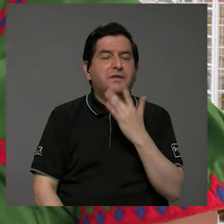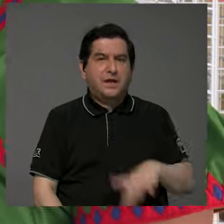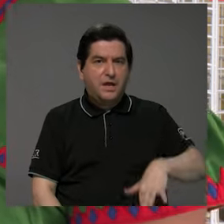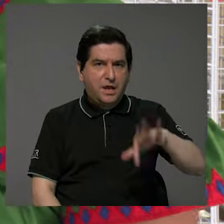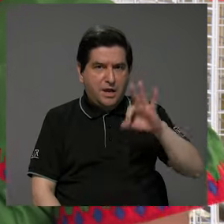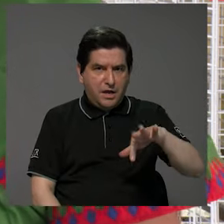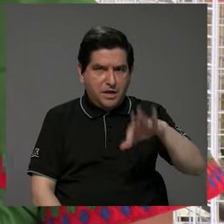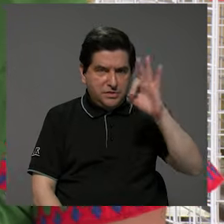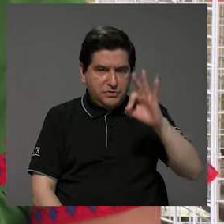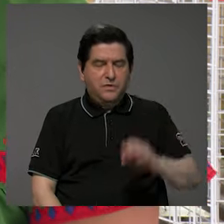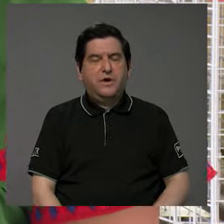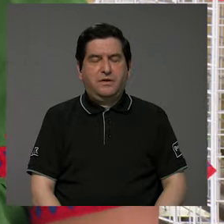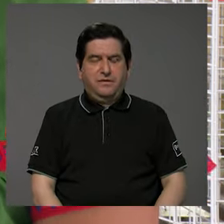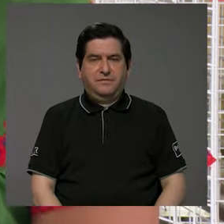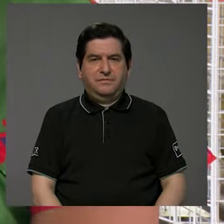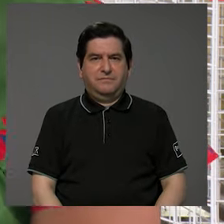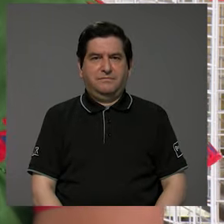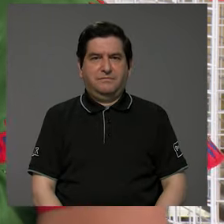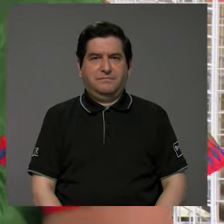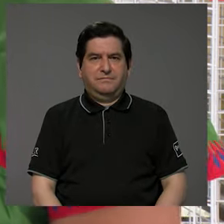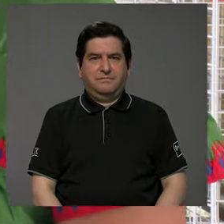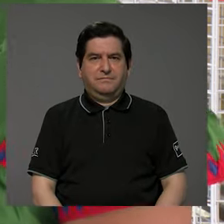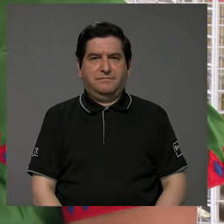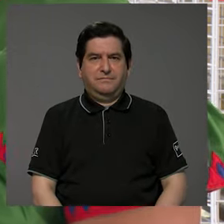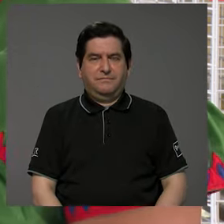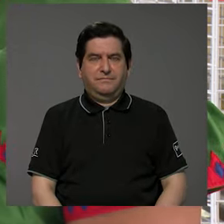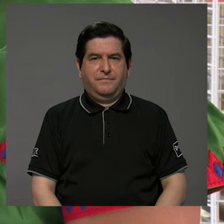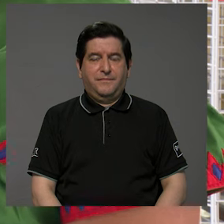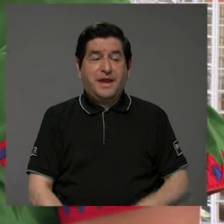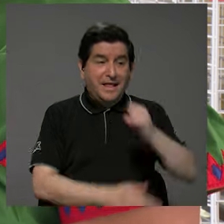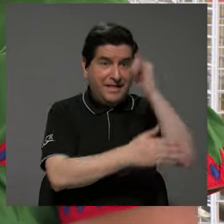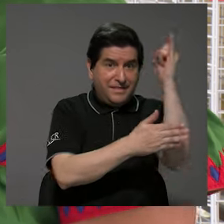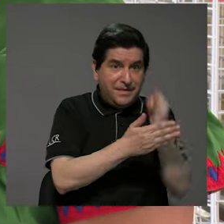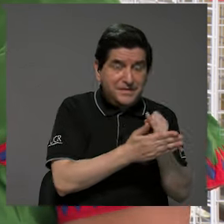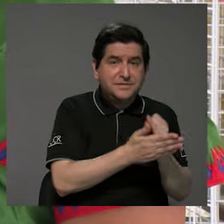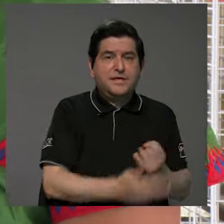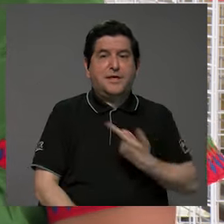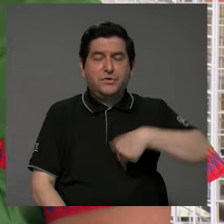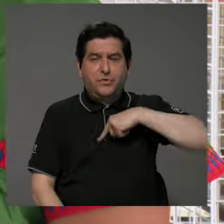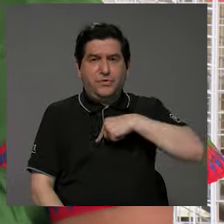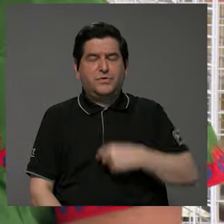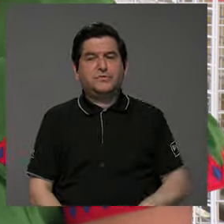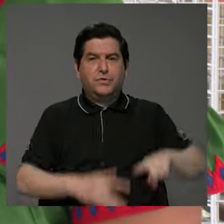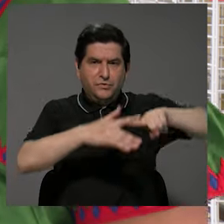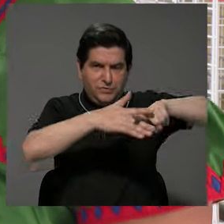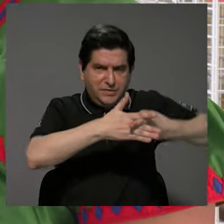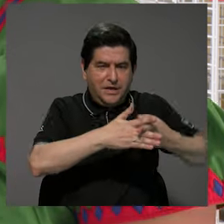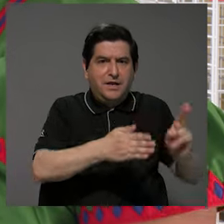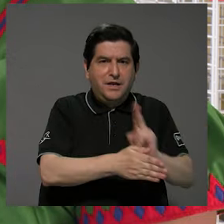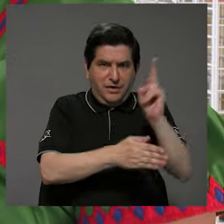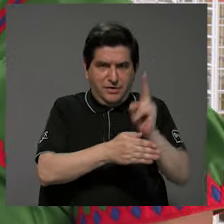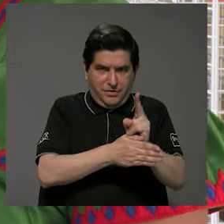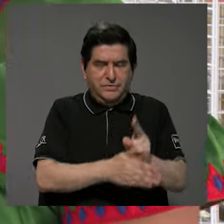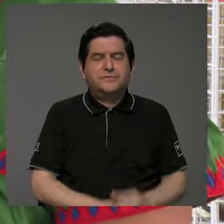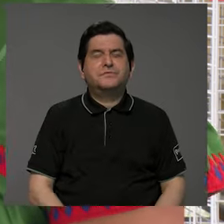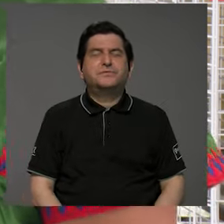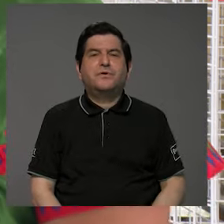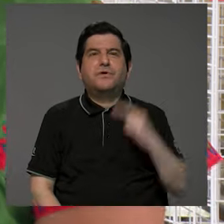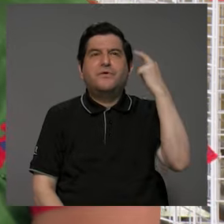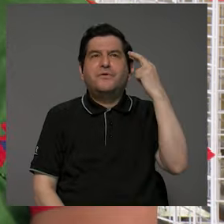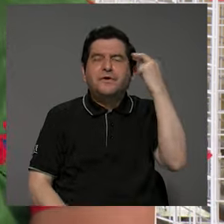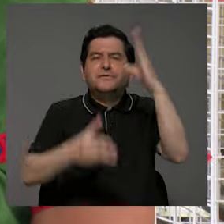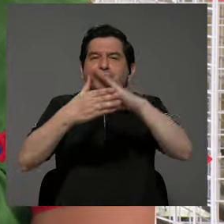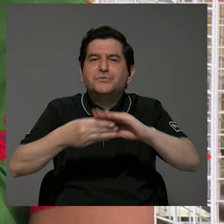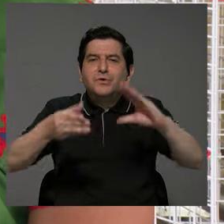depende de la ropa usamos los colores. Y tanto el diseño lo usamos desde el principio por un, por un